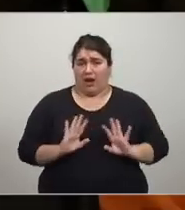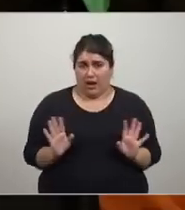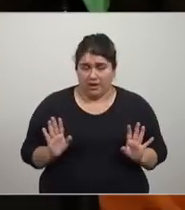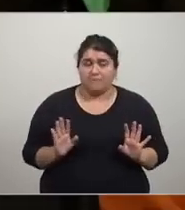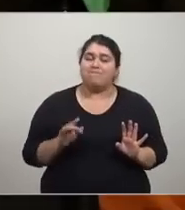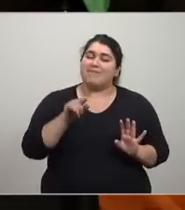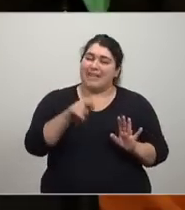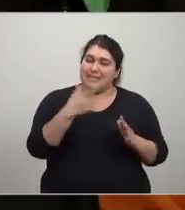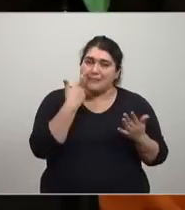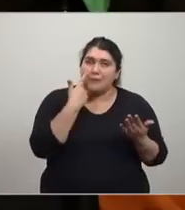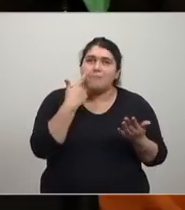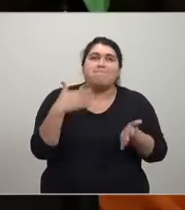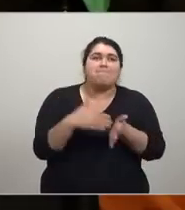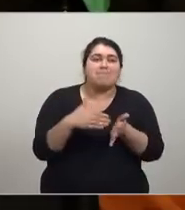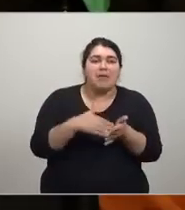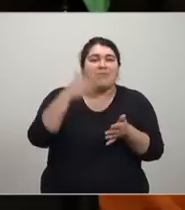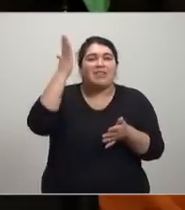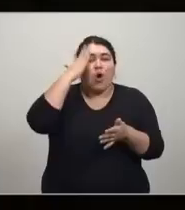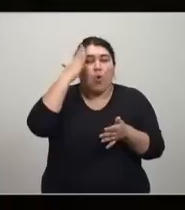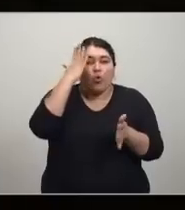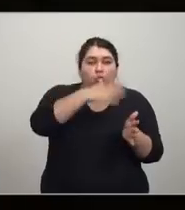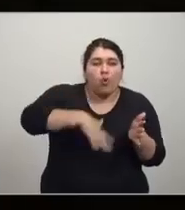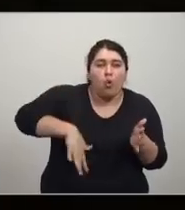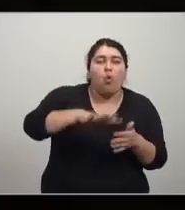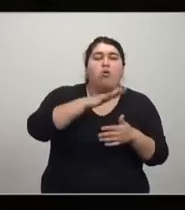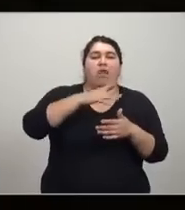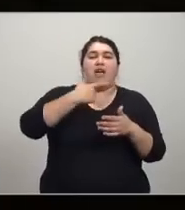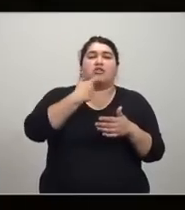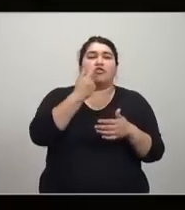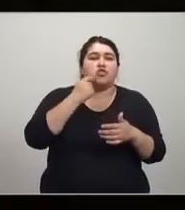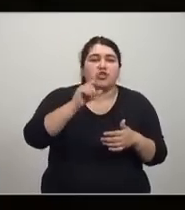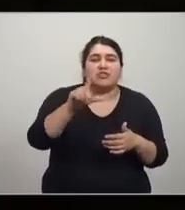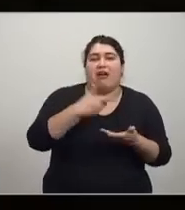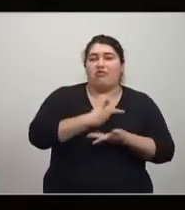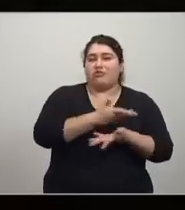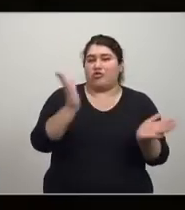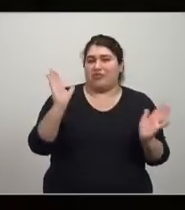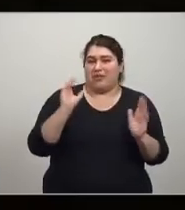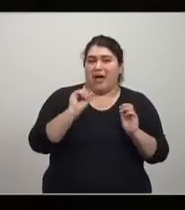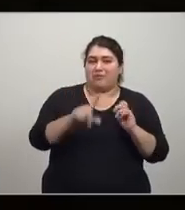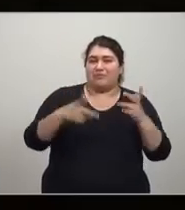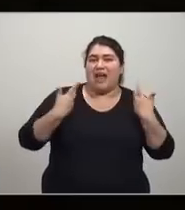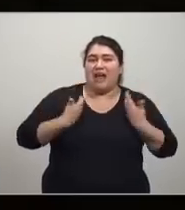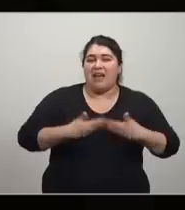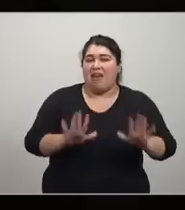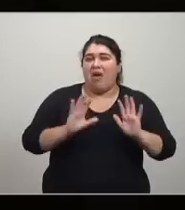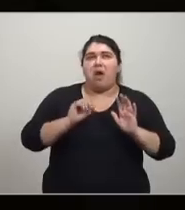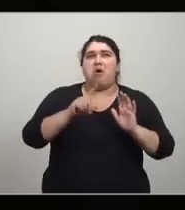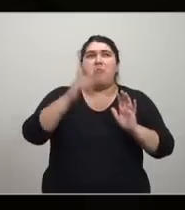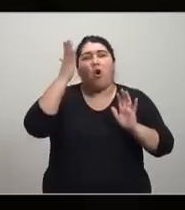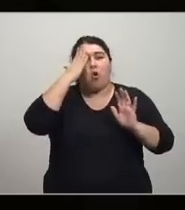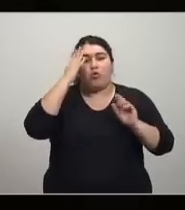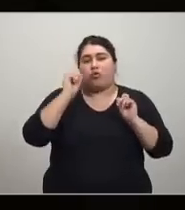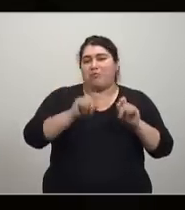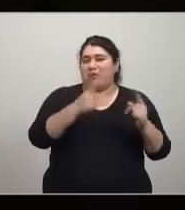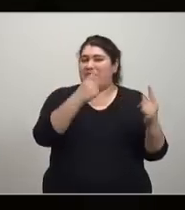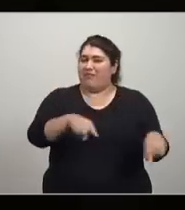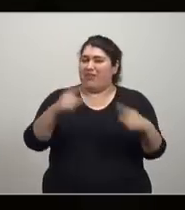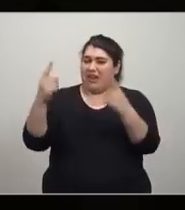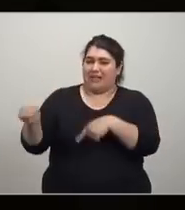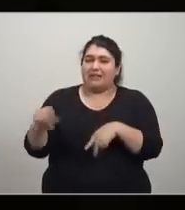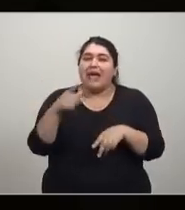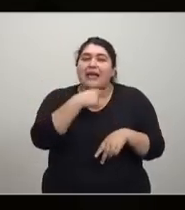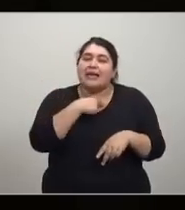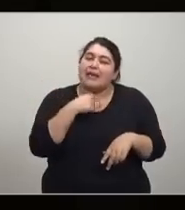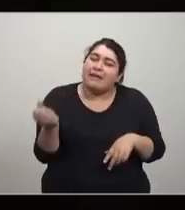mucho que ver con la cultura. En la sociedad tradicional, donde tienen otra lógica, no es la lógica de acumulación, sino la lógica de